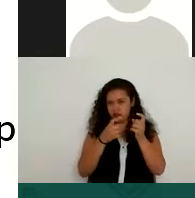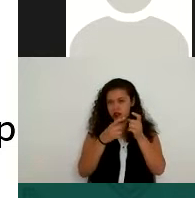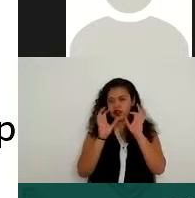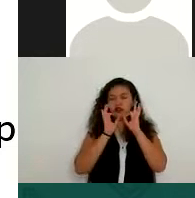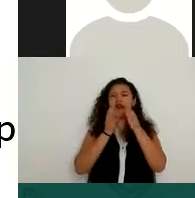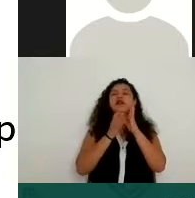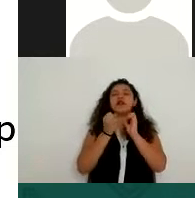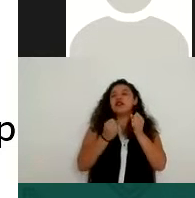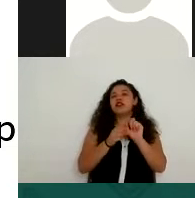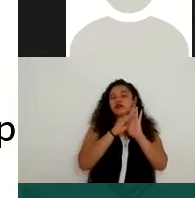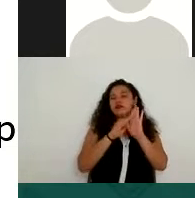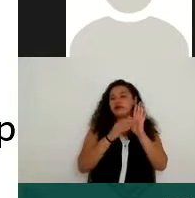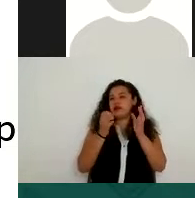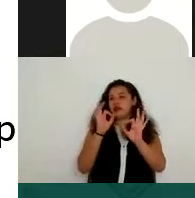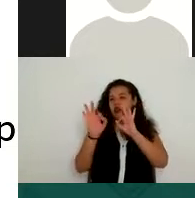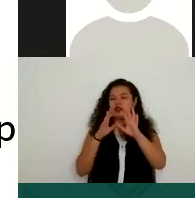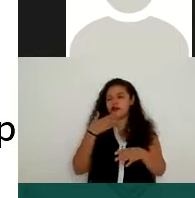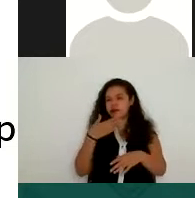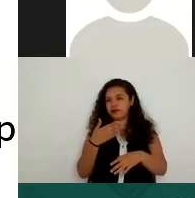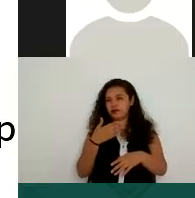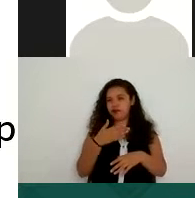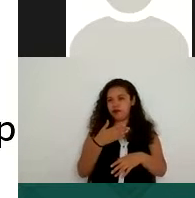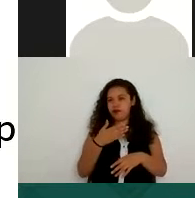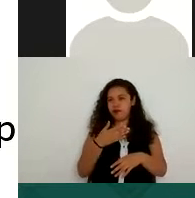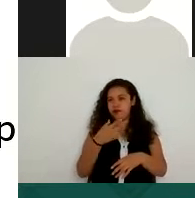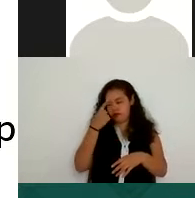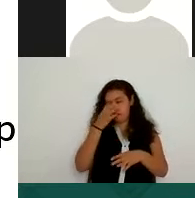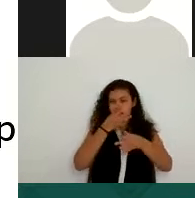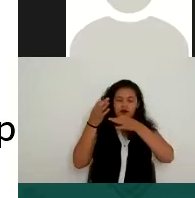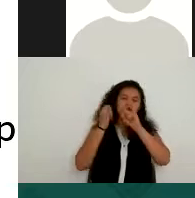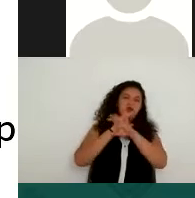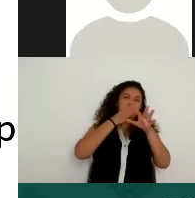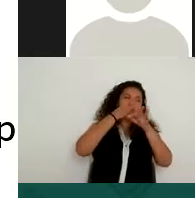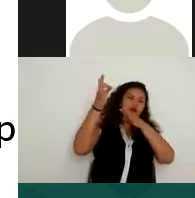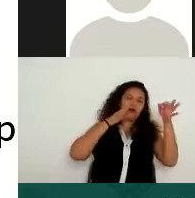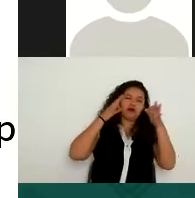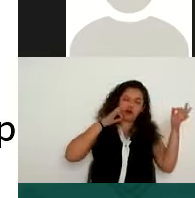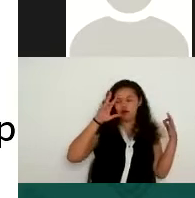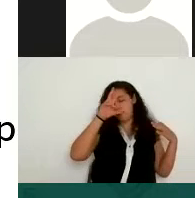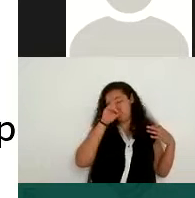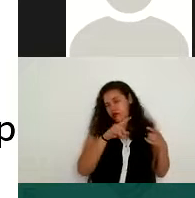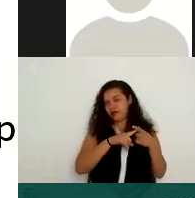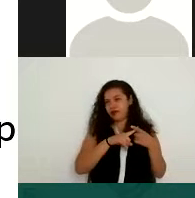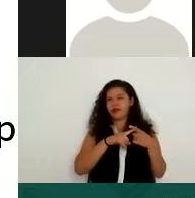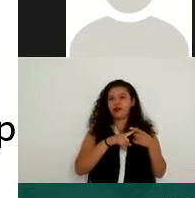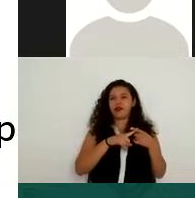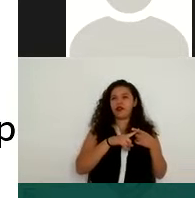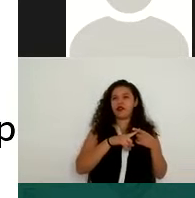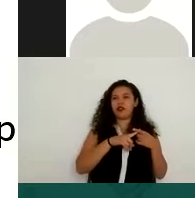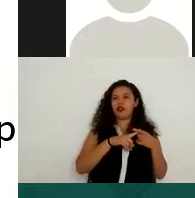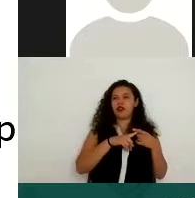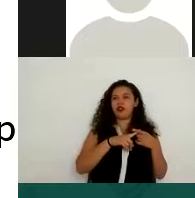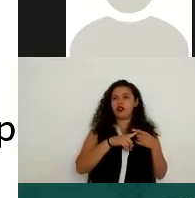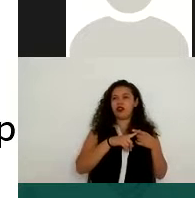El tema de la confidencialidad, el tema de no divulgar esta información, el tema de cuidar, ¿no? El tema no proporcionarlo un